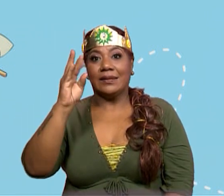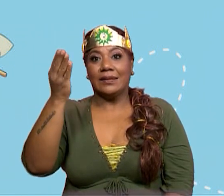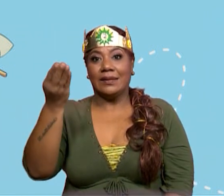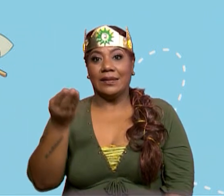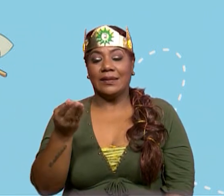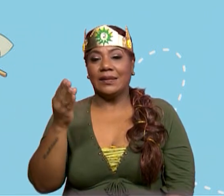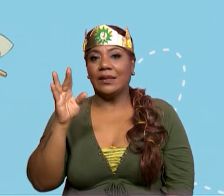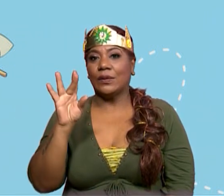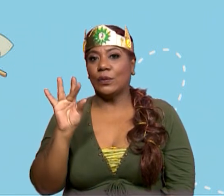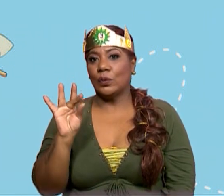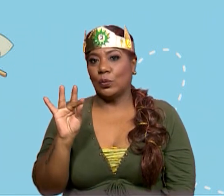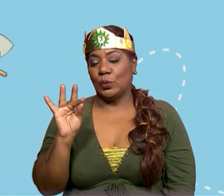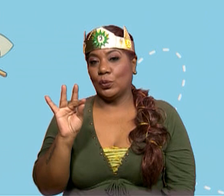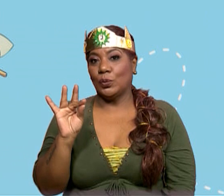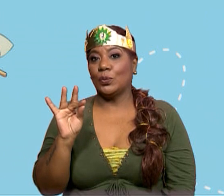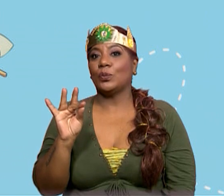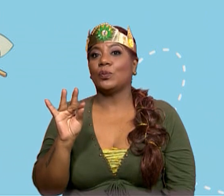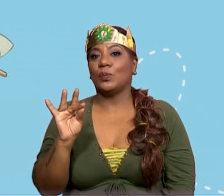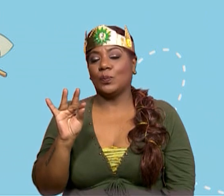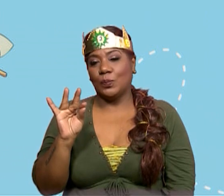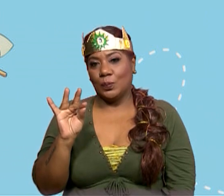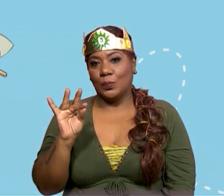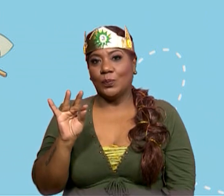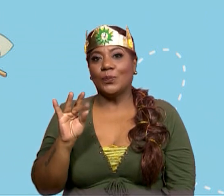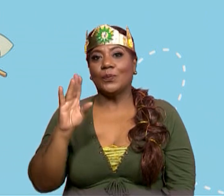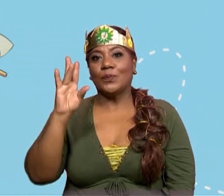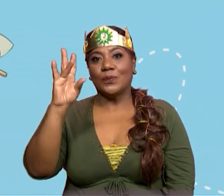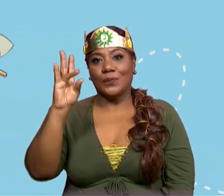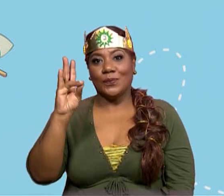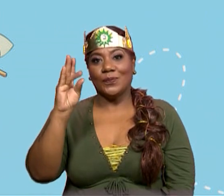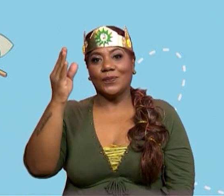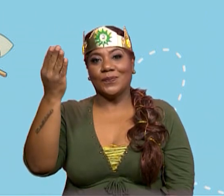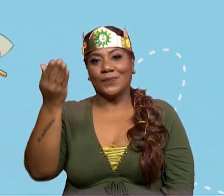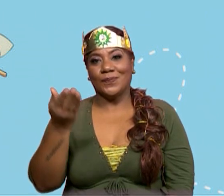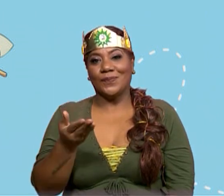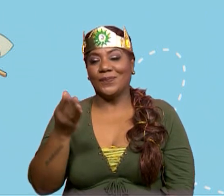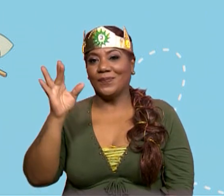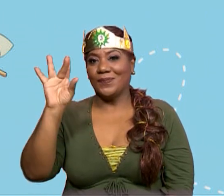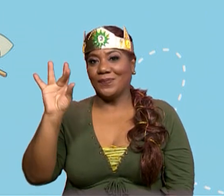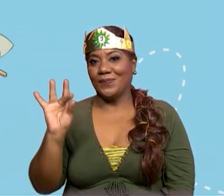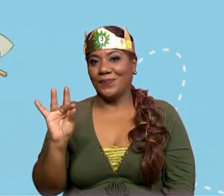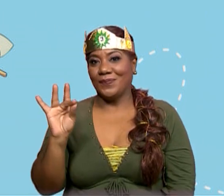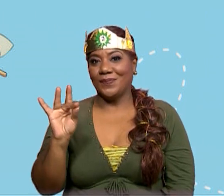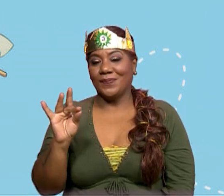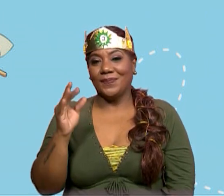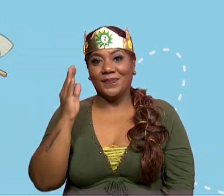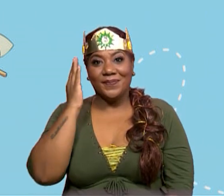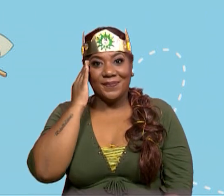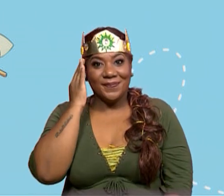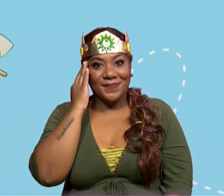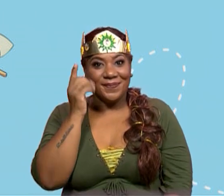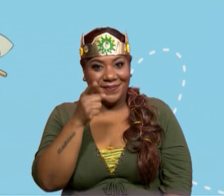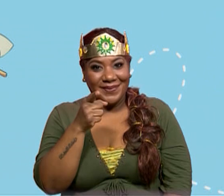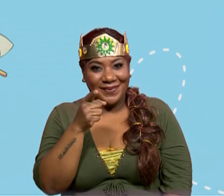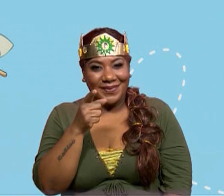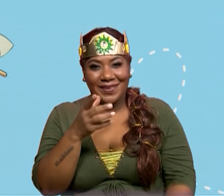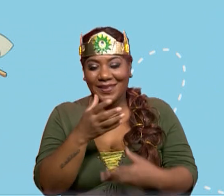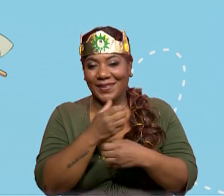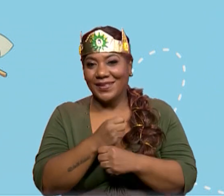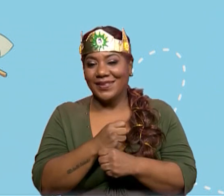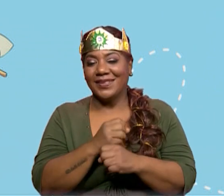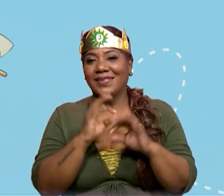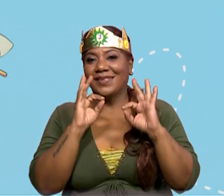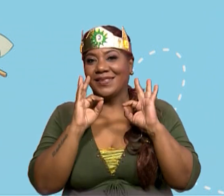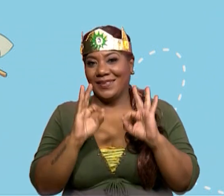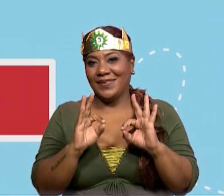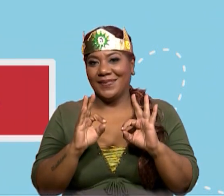octavo. Entonces, la altura de la planta es siete octavos. ¿lo descubrieron? Muy bien, porque hemos tomado solo